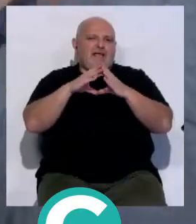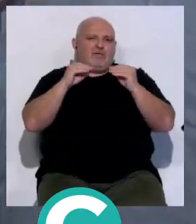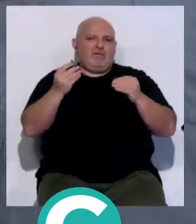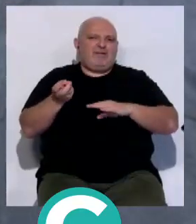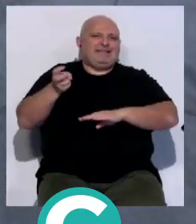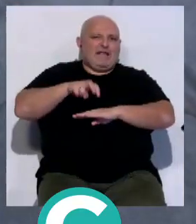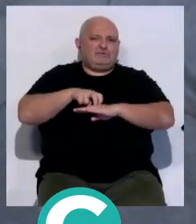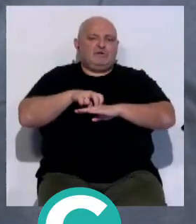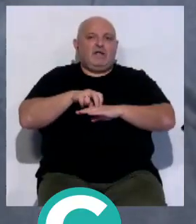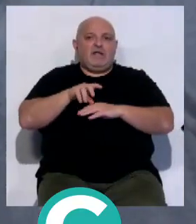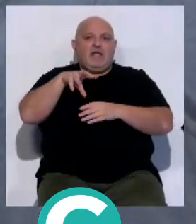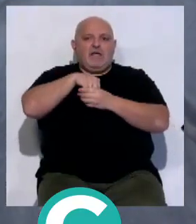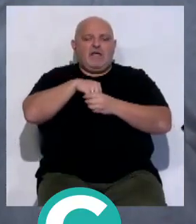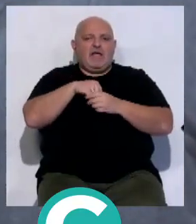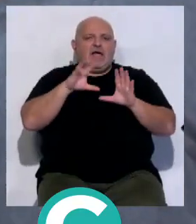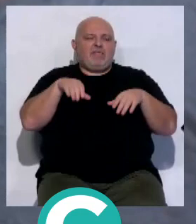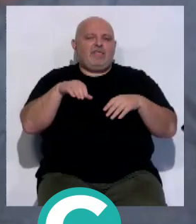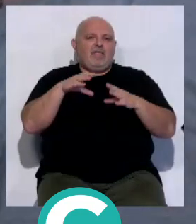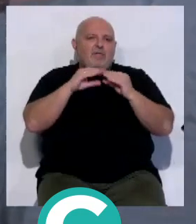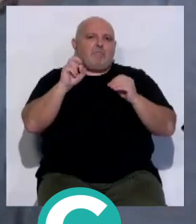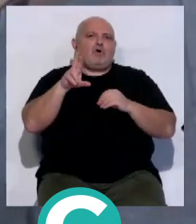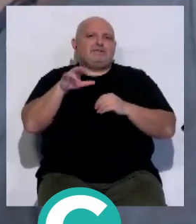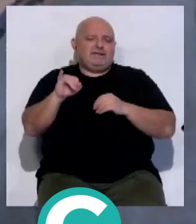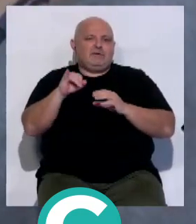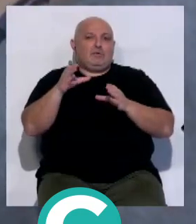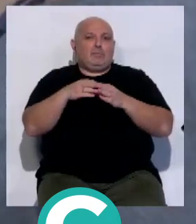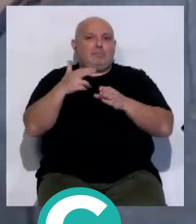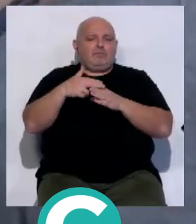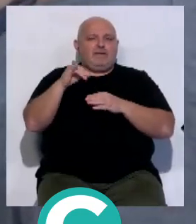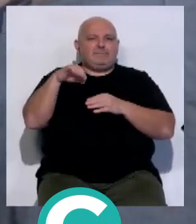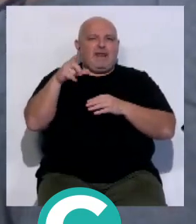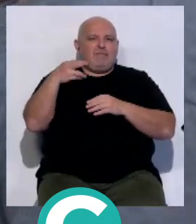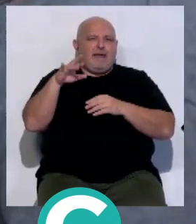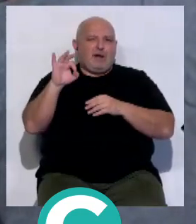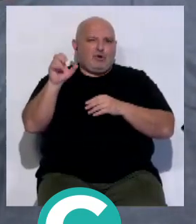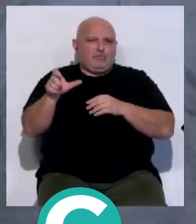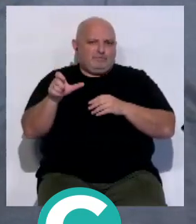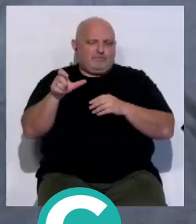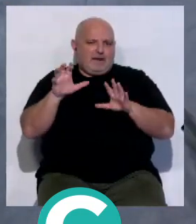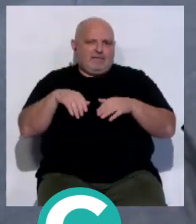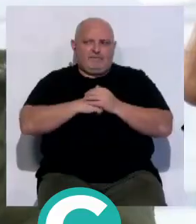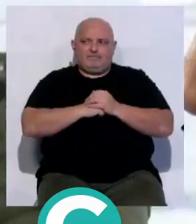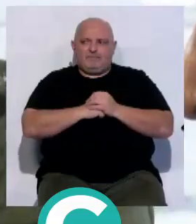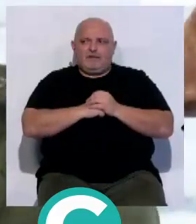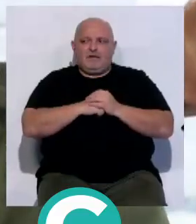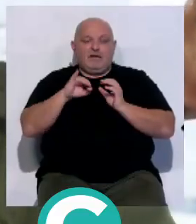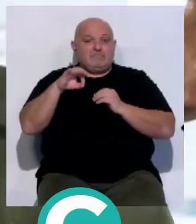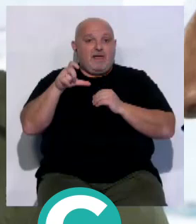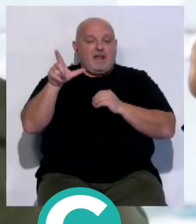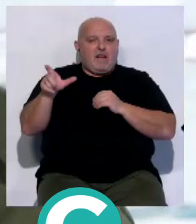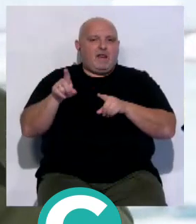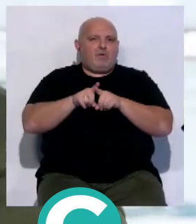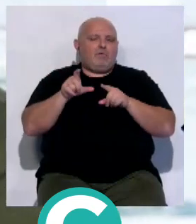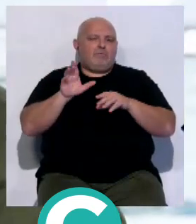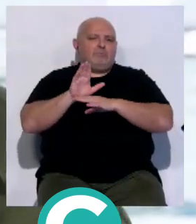levantaos, donde se integra Andalucía por sí, partido que presenta a Ismael Beiro como cabeza de lista en Cádiz. Ismael Beiro es la